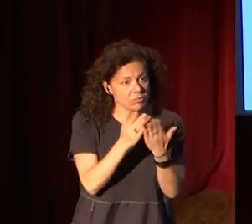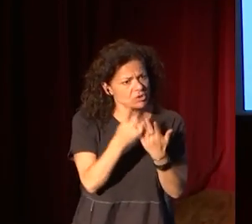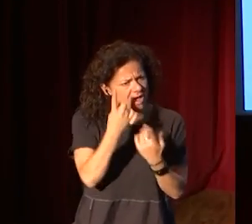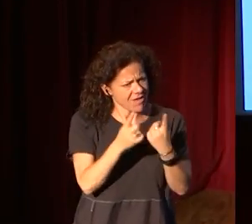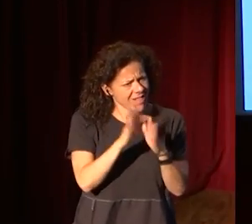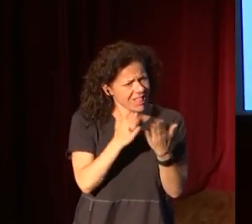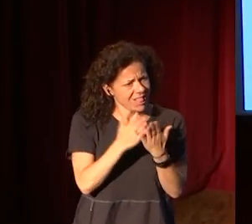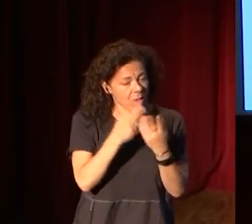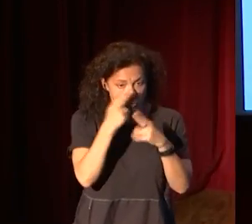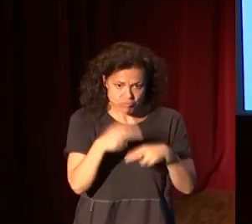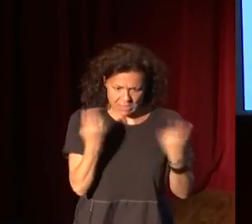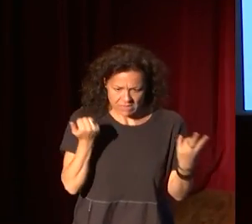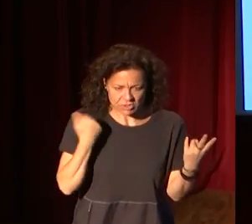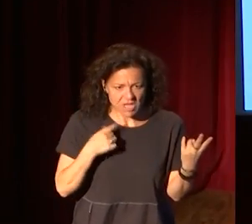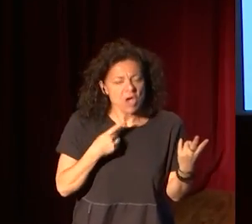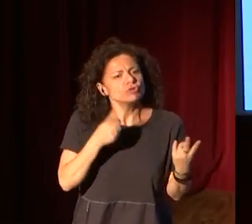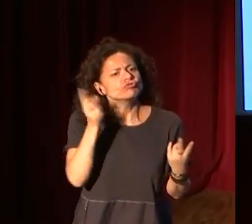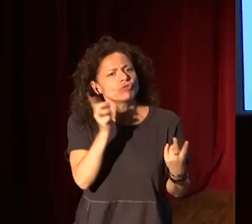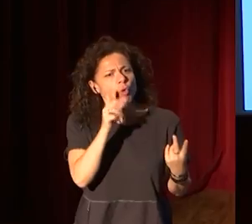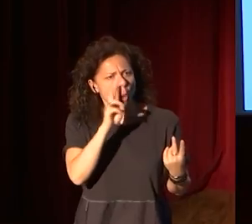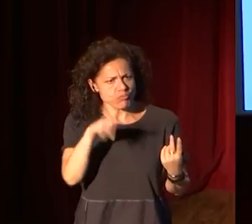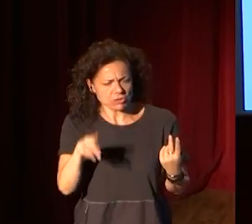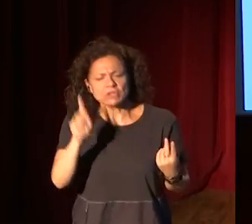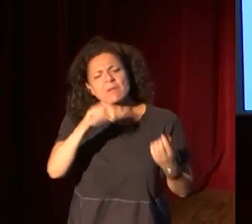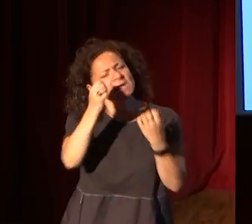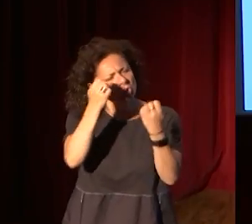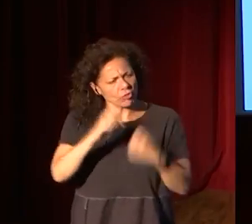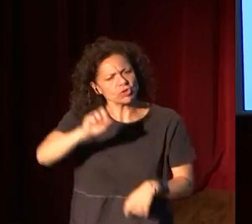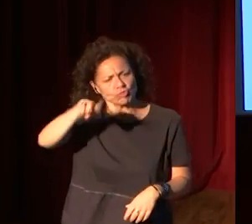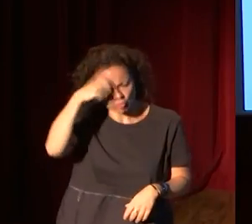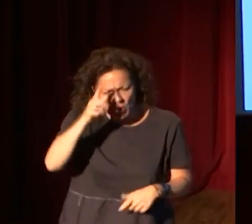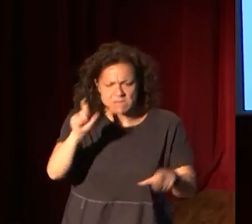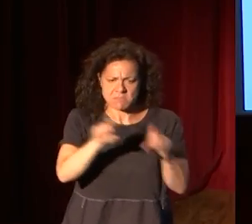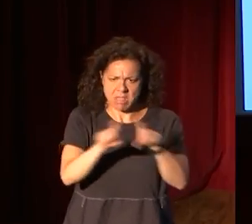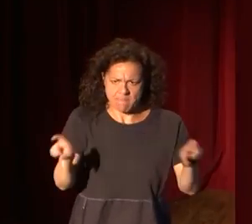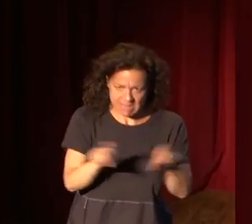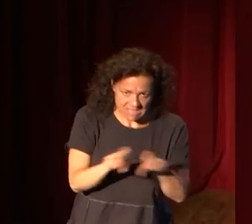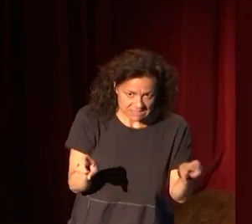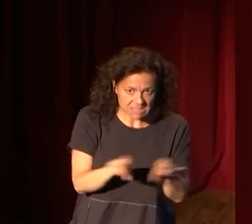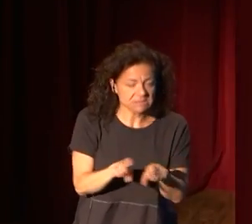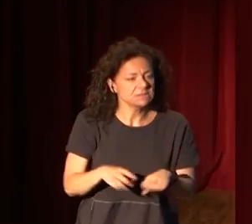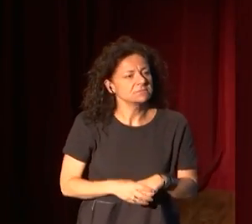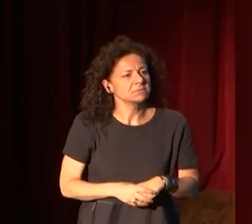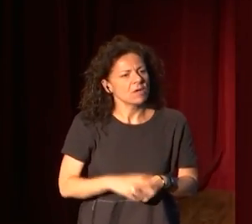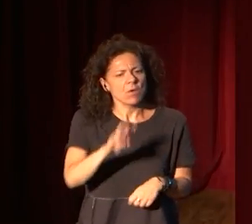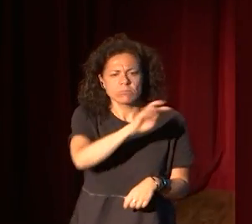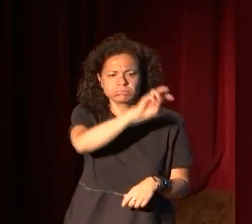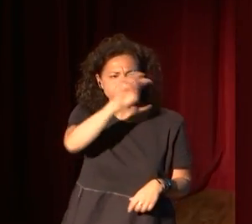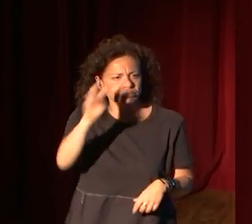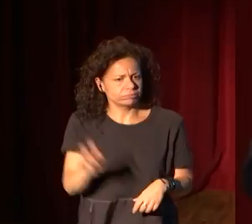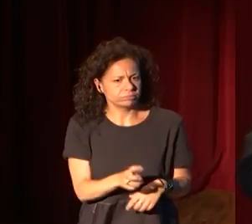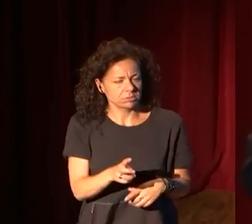publicados sobre transformación digital no solo en museos, sino en instituciones culturales, en empresas y en cualquier tipo de